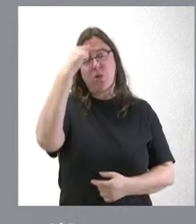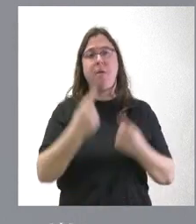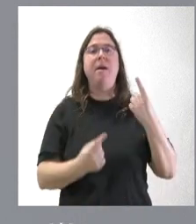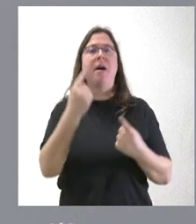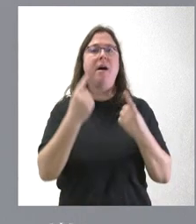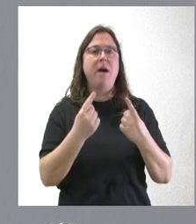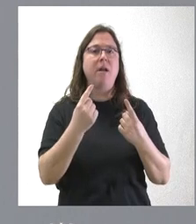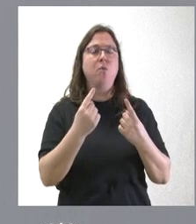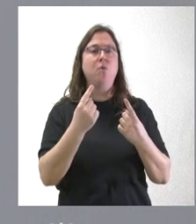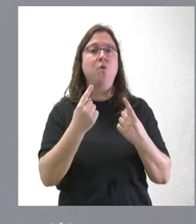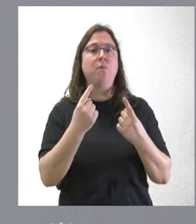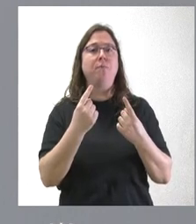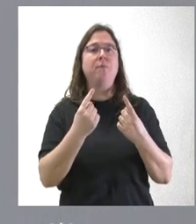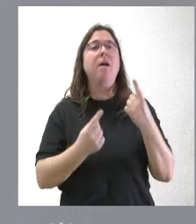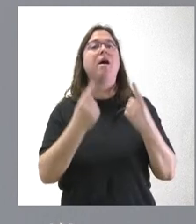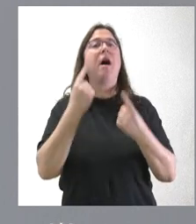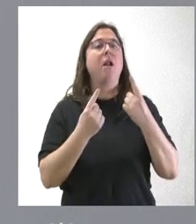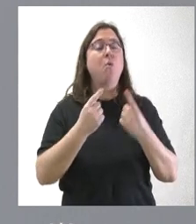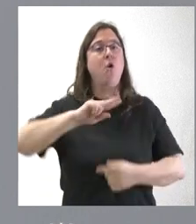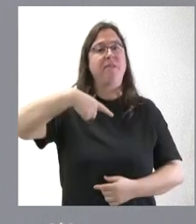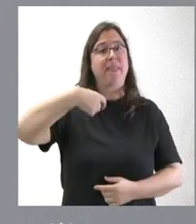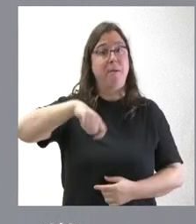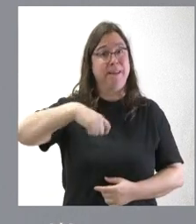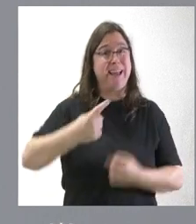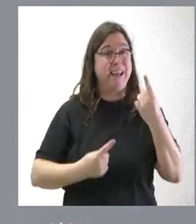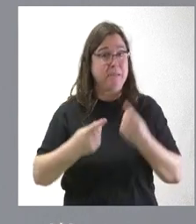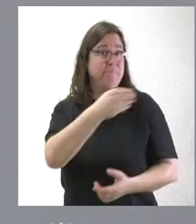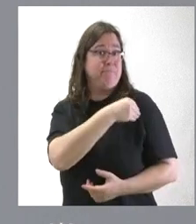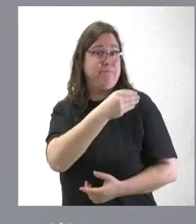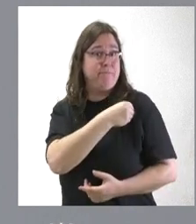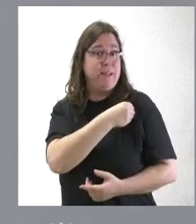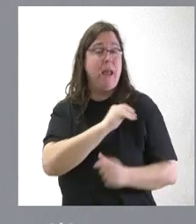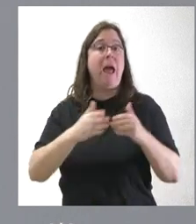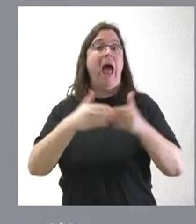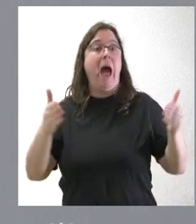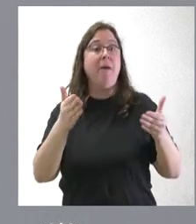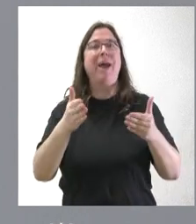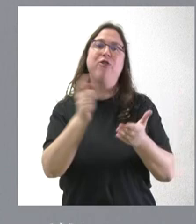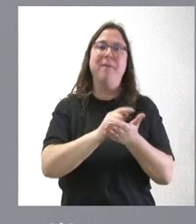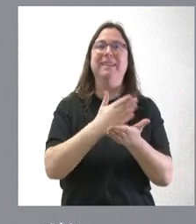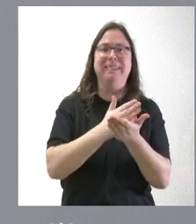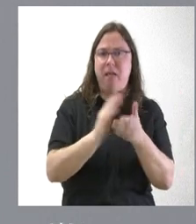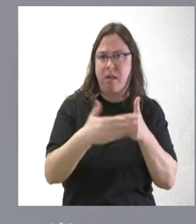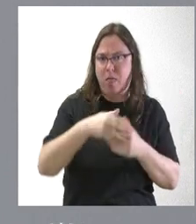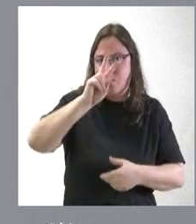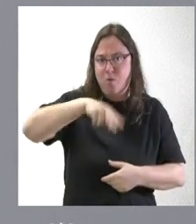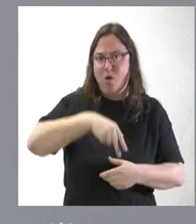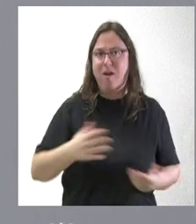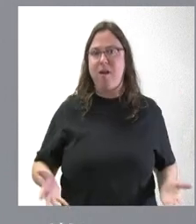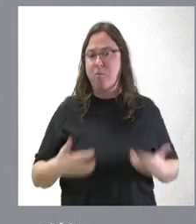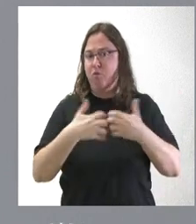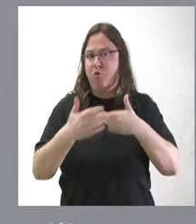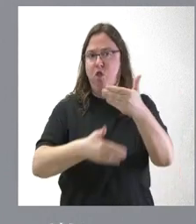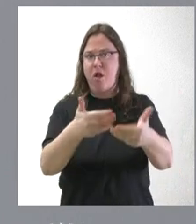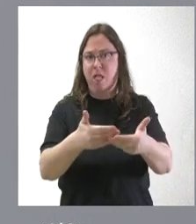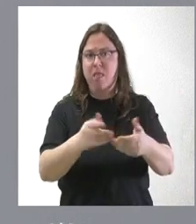de la vicepresidenta se nos llegó a pedir que reabriéramos el SERLA, cosa que nunca se cerró en Castilla y León, porque está funcionando